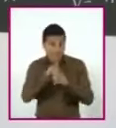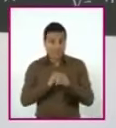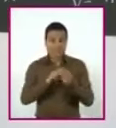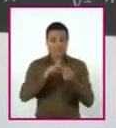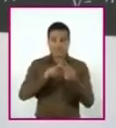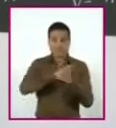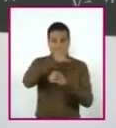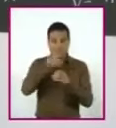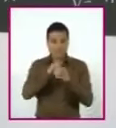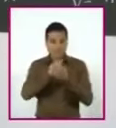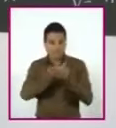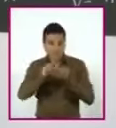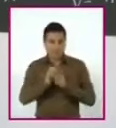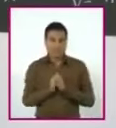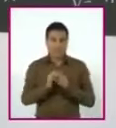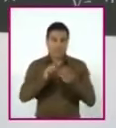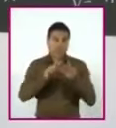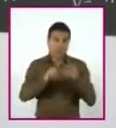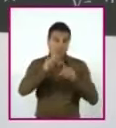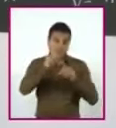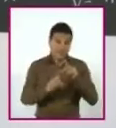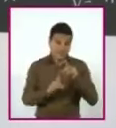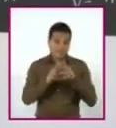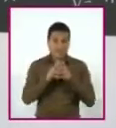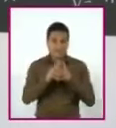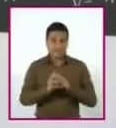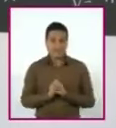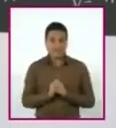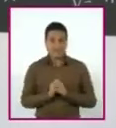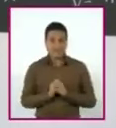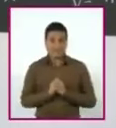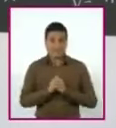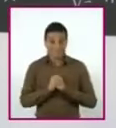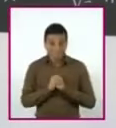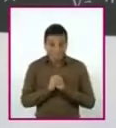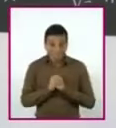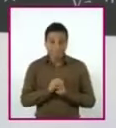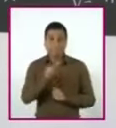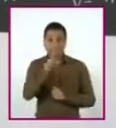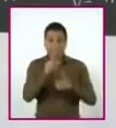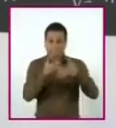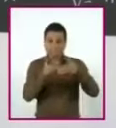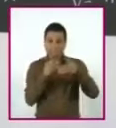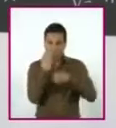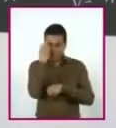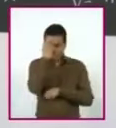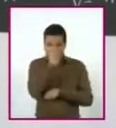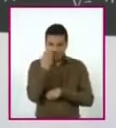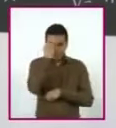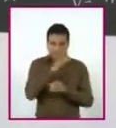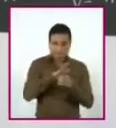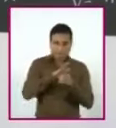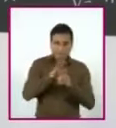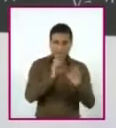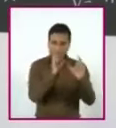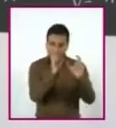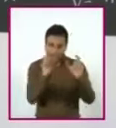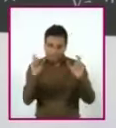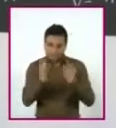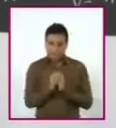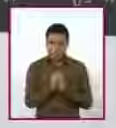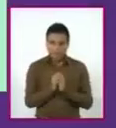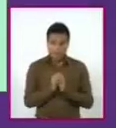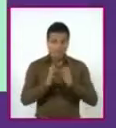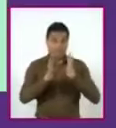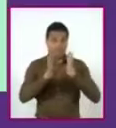pura o incompleta mixta, observando los términos que la forman. Una vez teniendo la ecuación simplificada